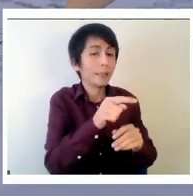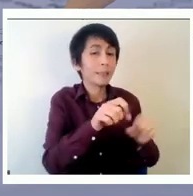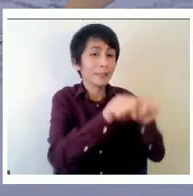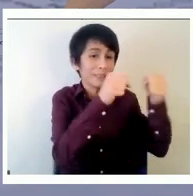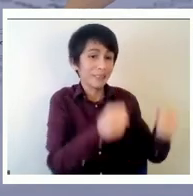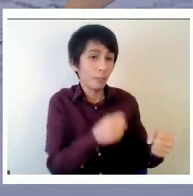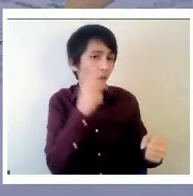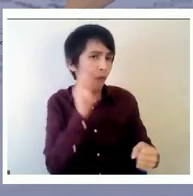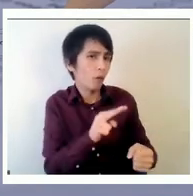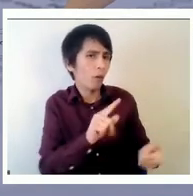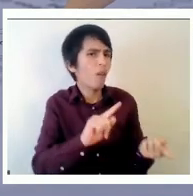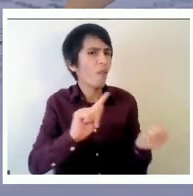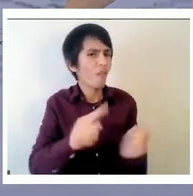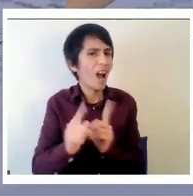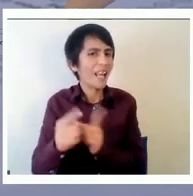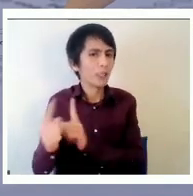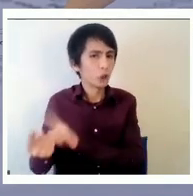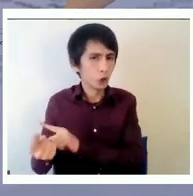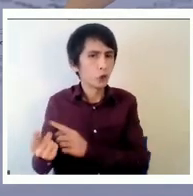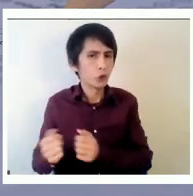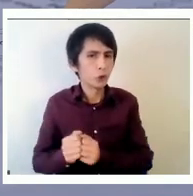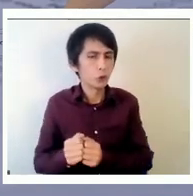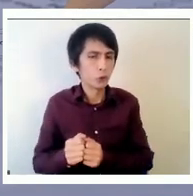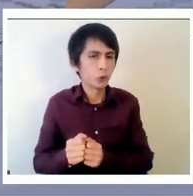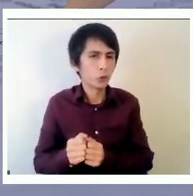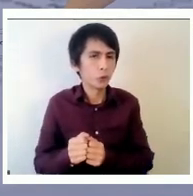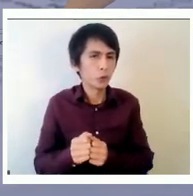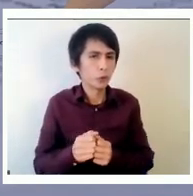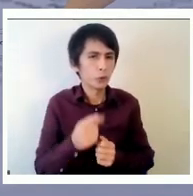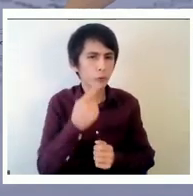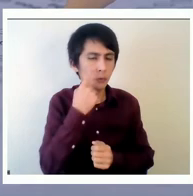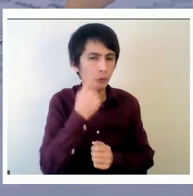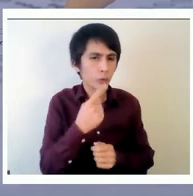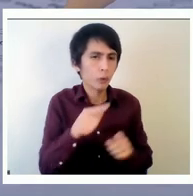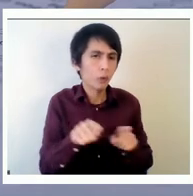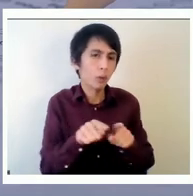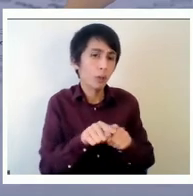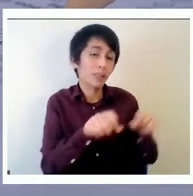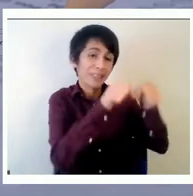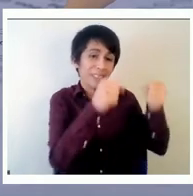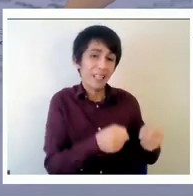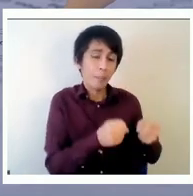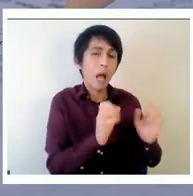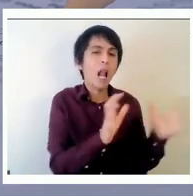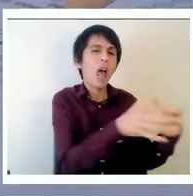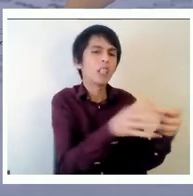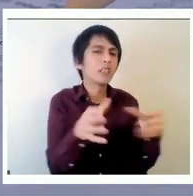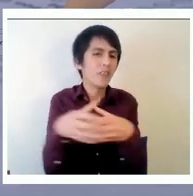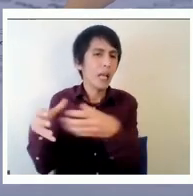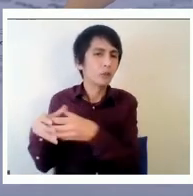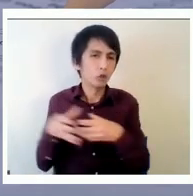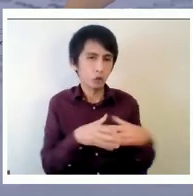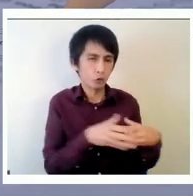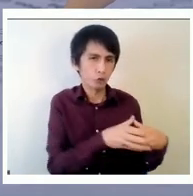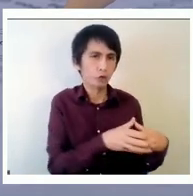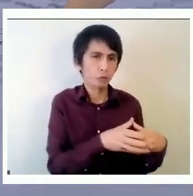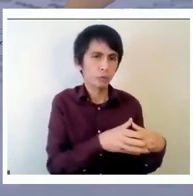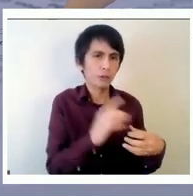reacción ante un sistema de clasificación y de altas consecuencias si en el 2016